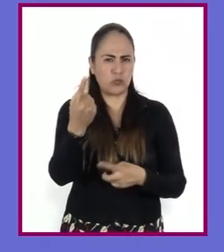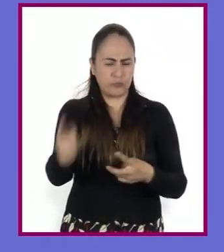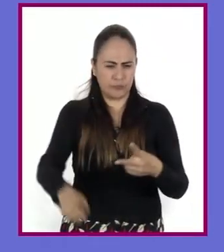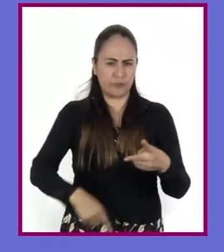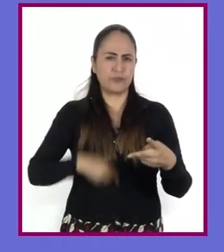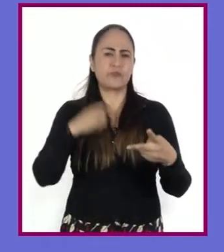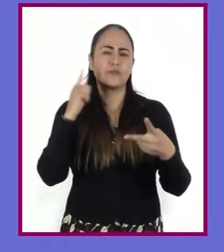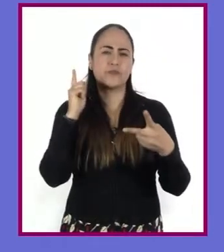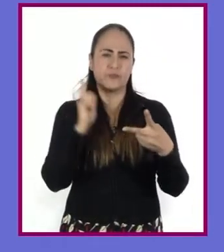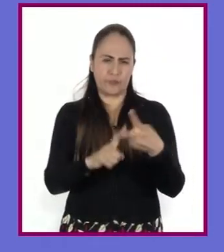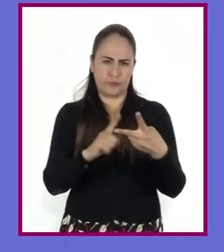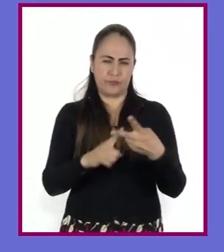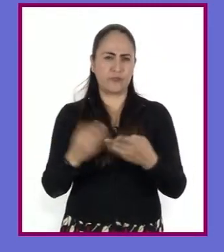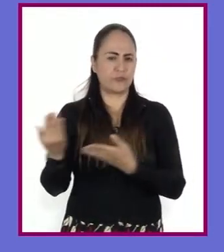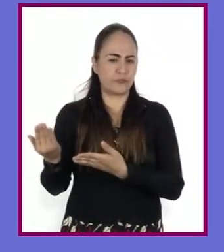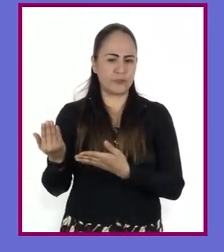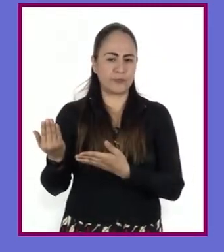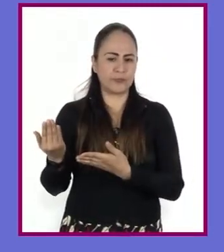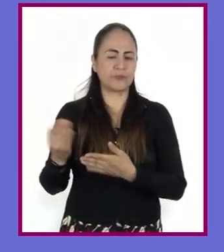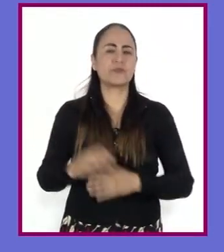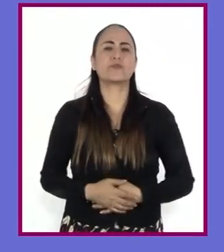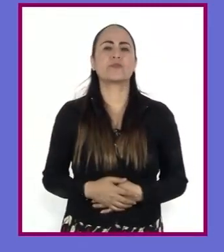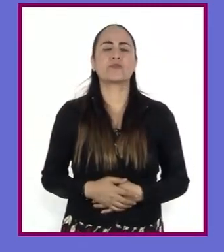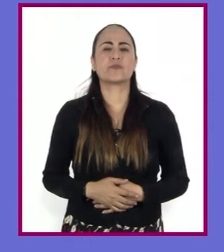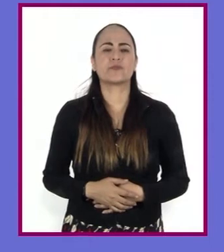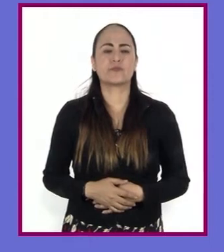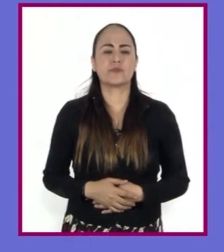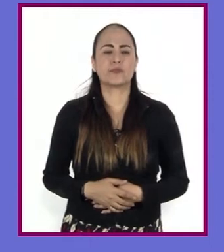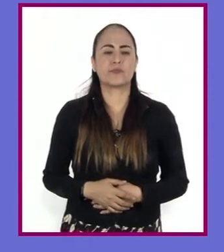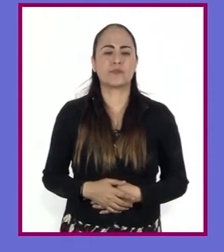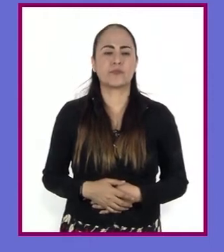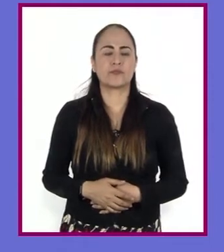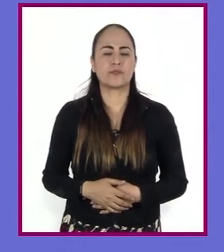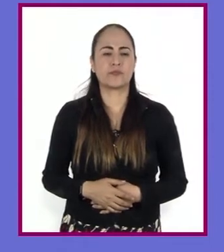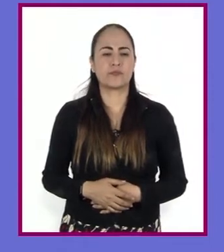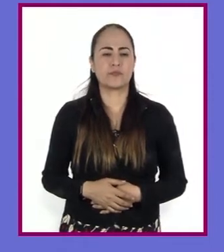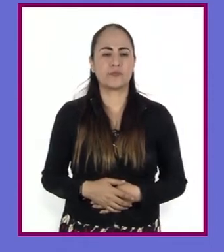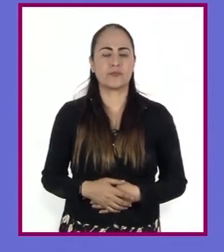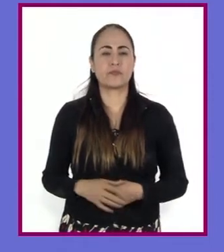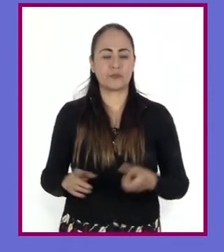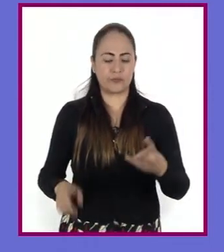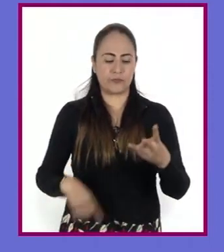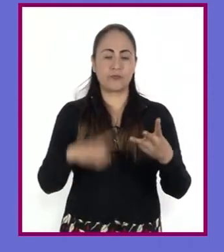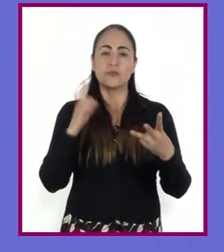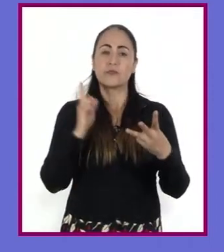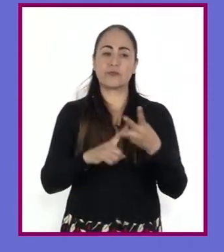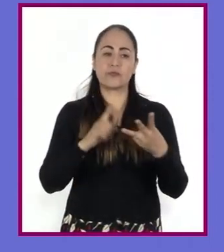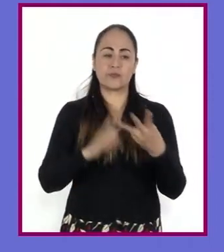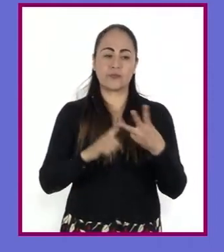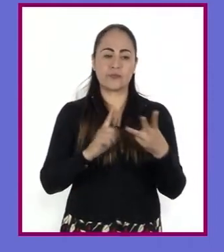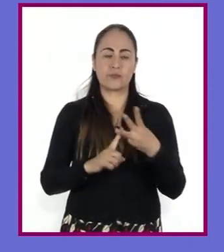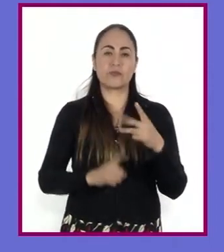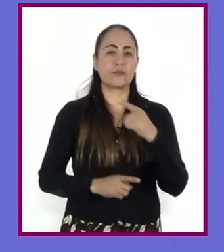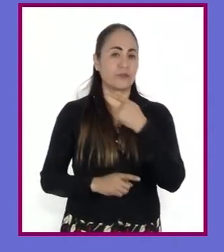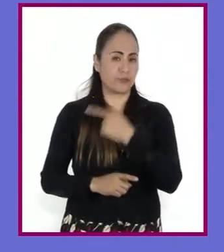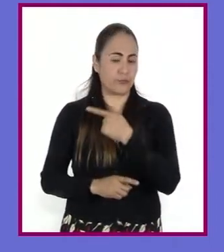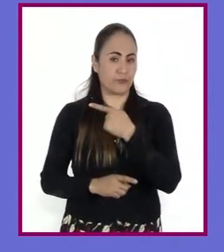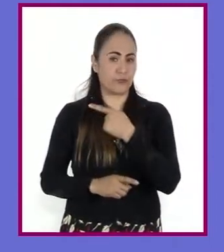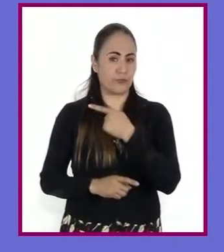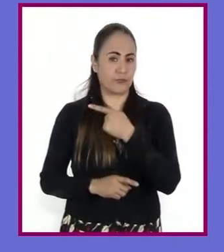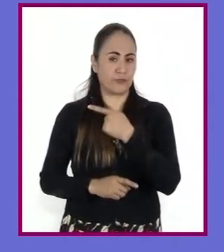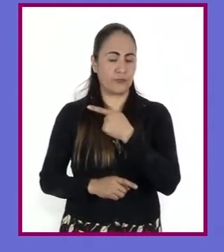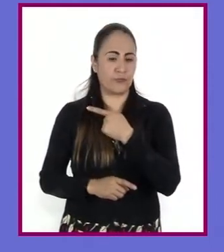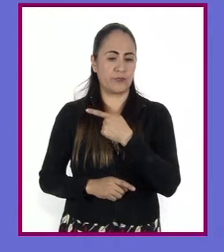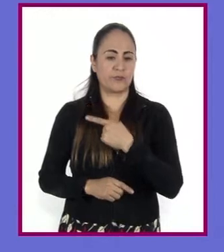la misma? Dos. ¿Qué información se repite en ambos? Tres. ¿Es posible complementar la